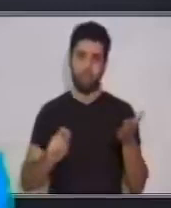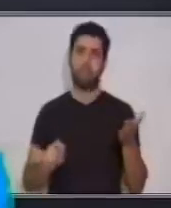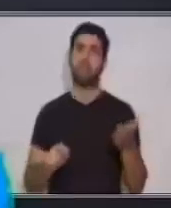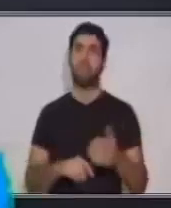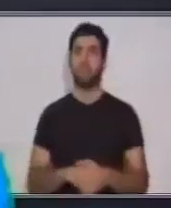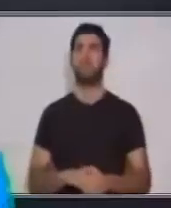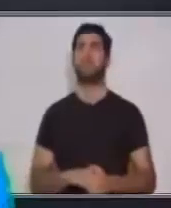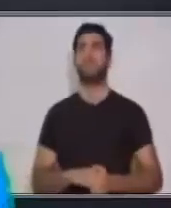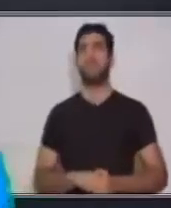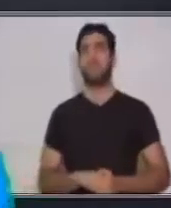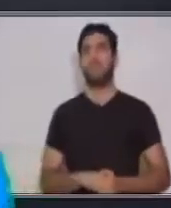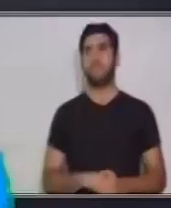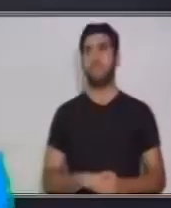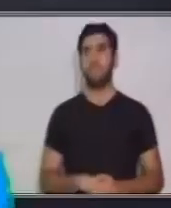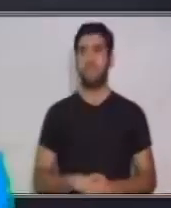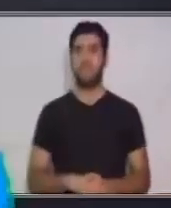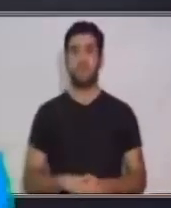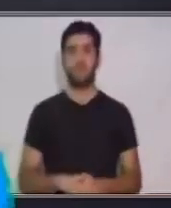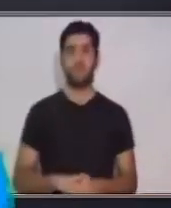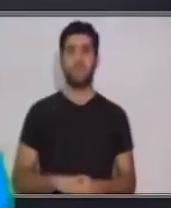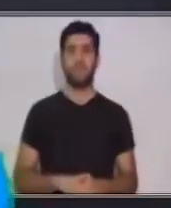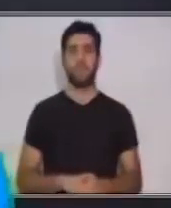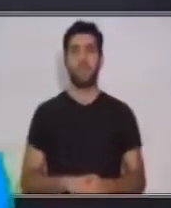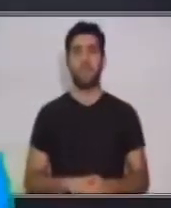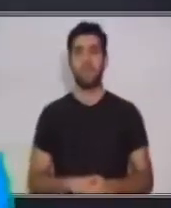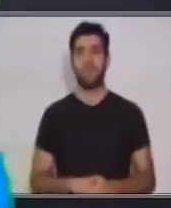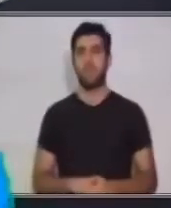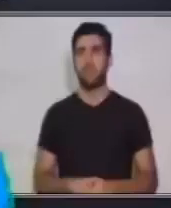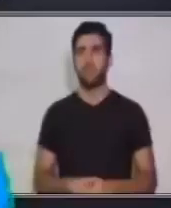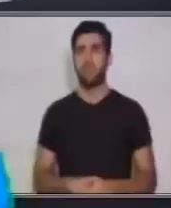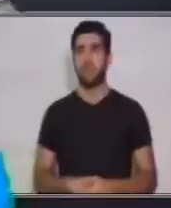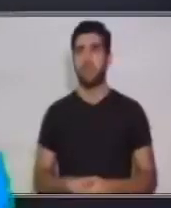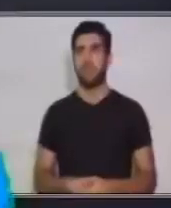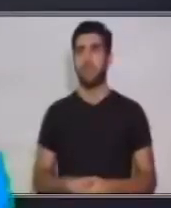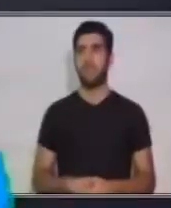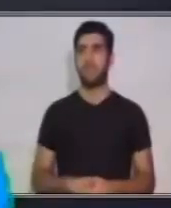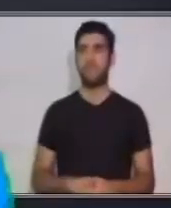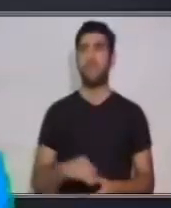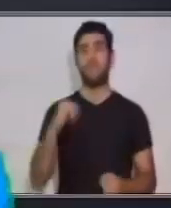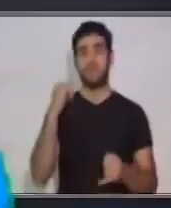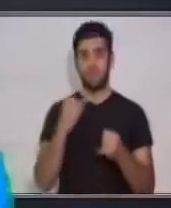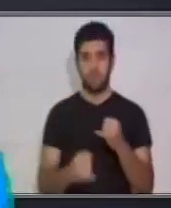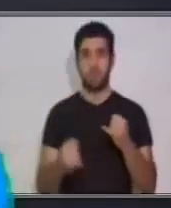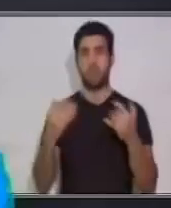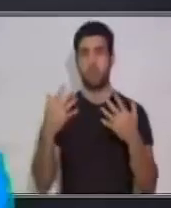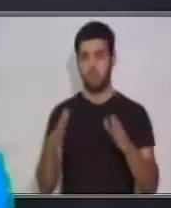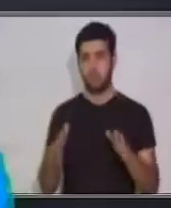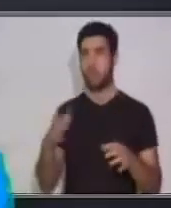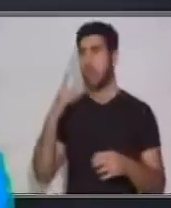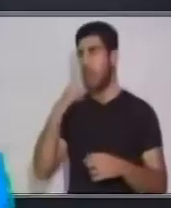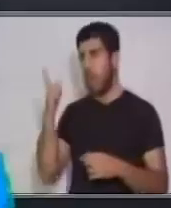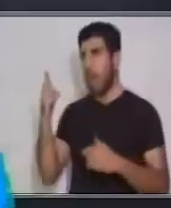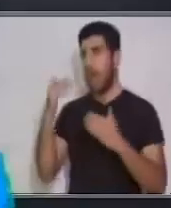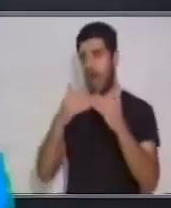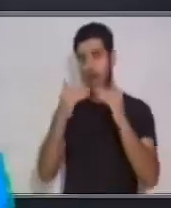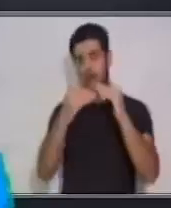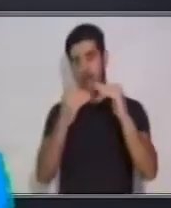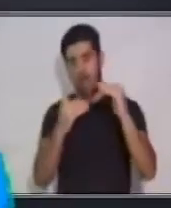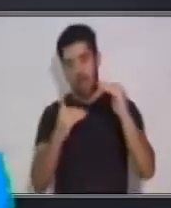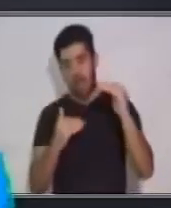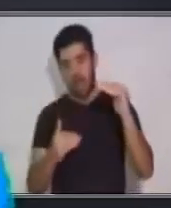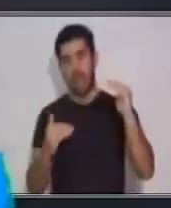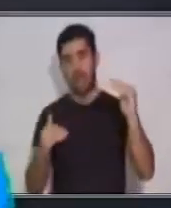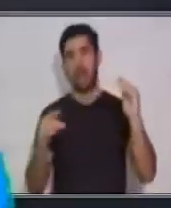cuando la recibas, ya sabes cómo vamos a desarrollar esta actividad. Por último, vimos los pasos para hacer una comprensión